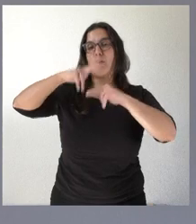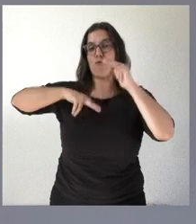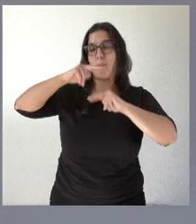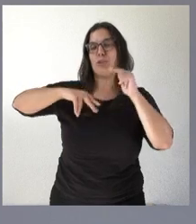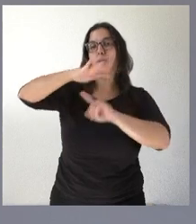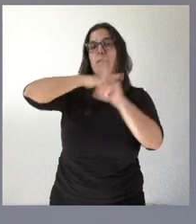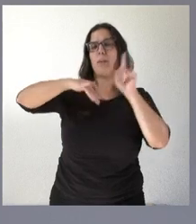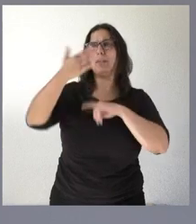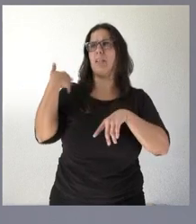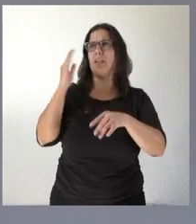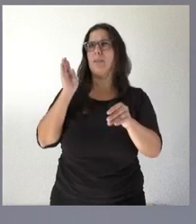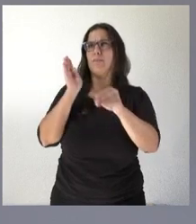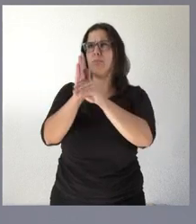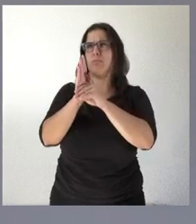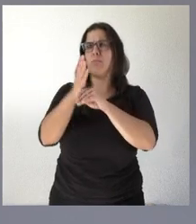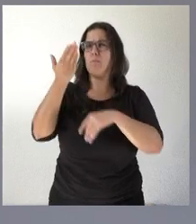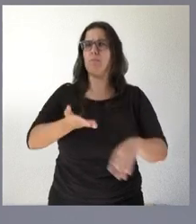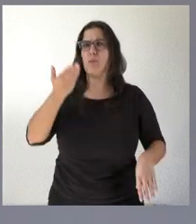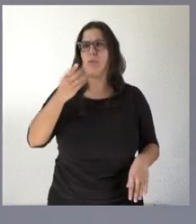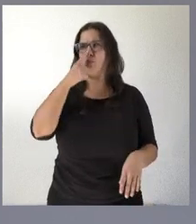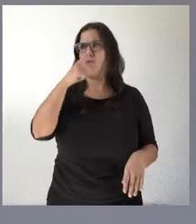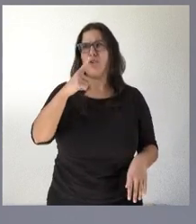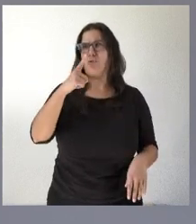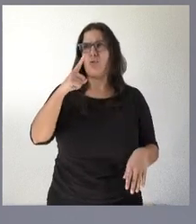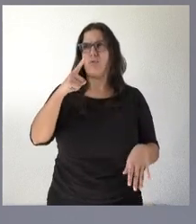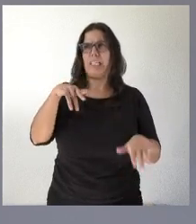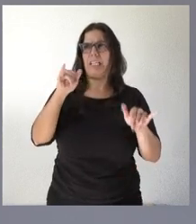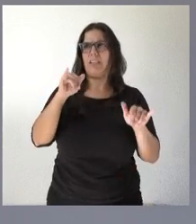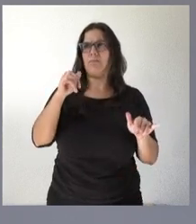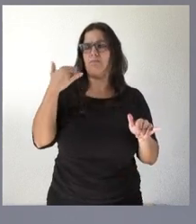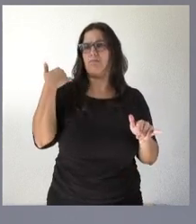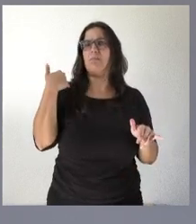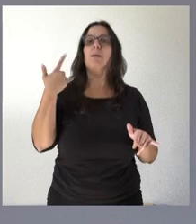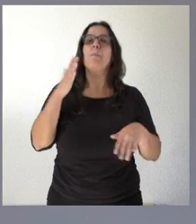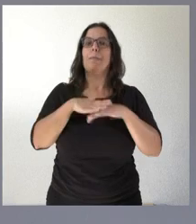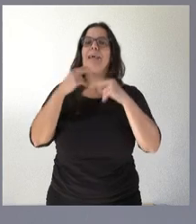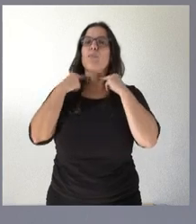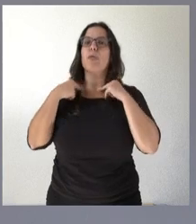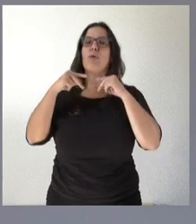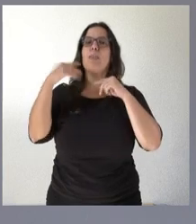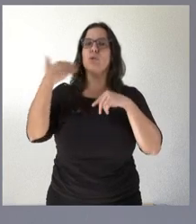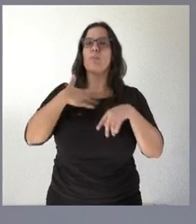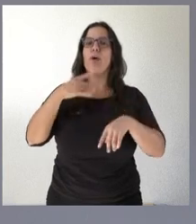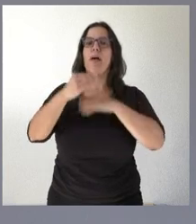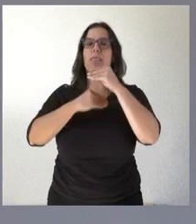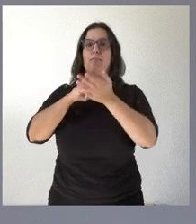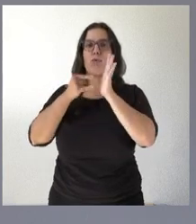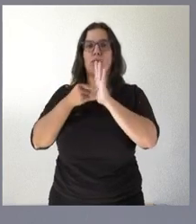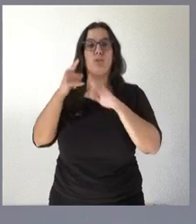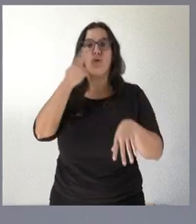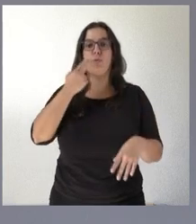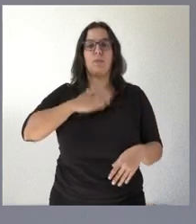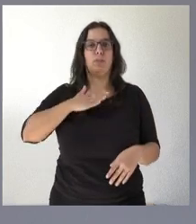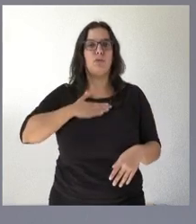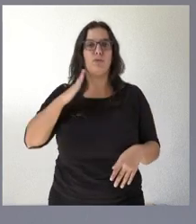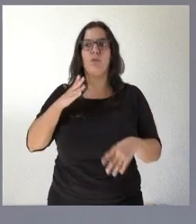subvención yo creo que hace menos de un año incluso a la diputación de Soria para desarrollar este proyecto y por tanto ese es el compromiso fundamental el poner